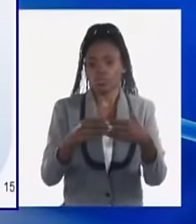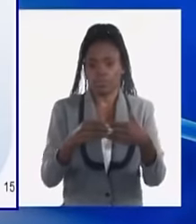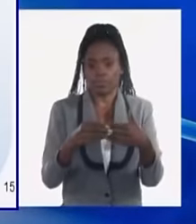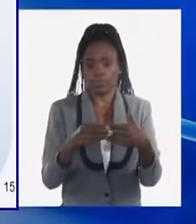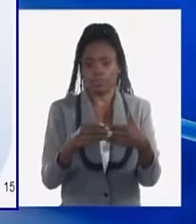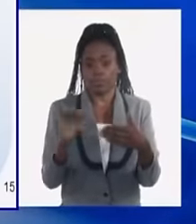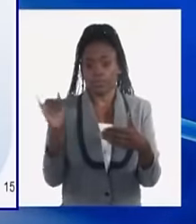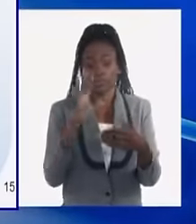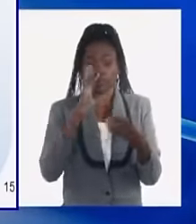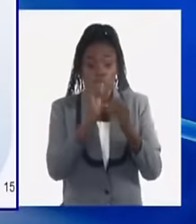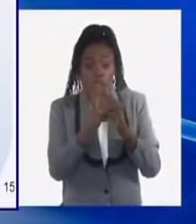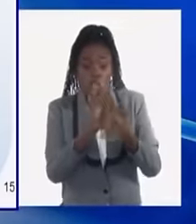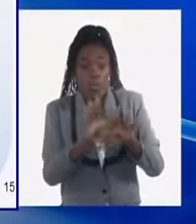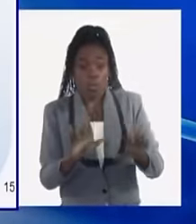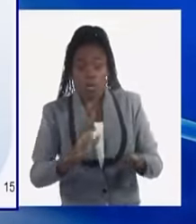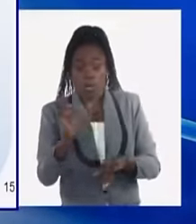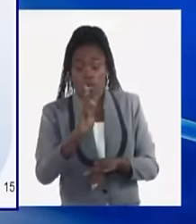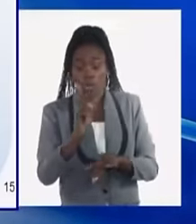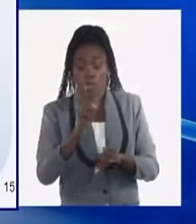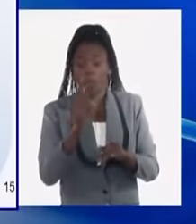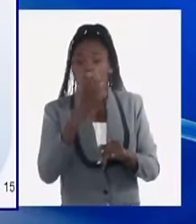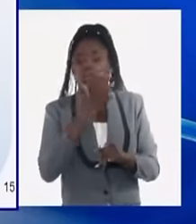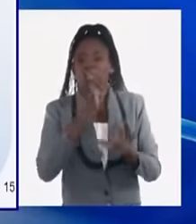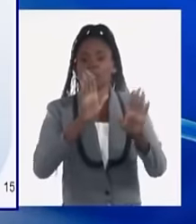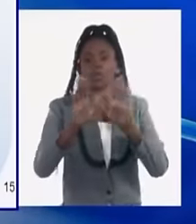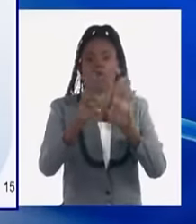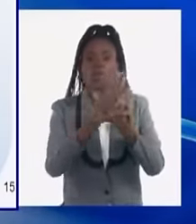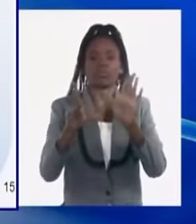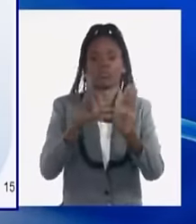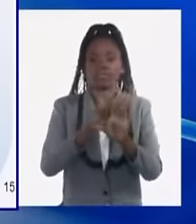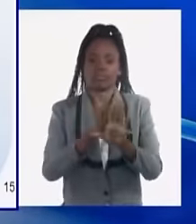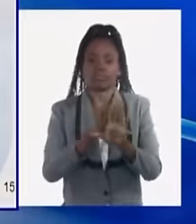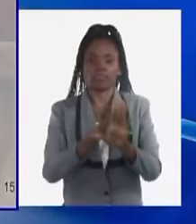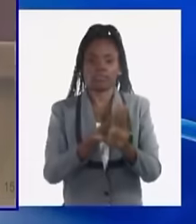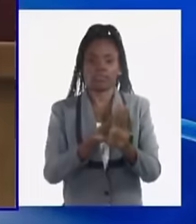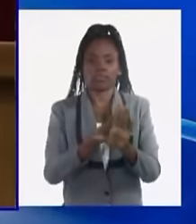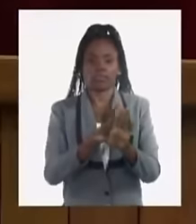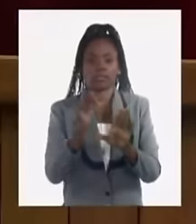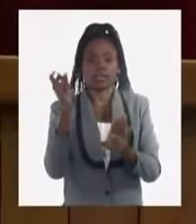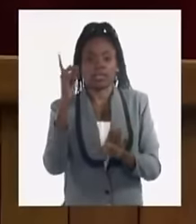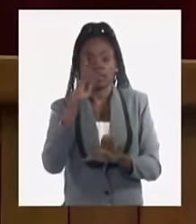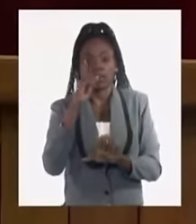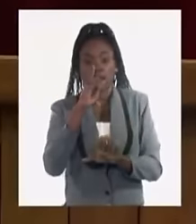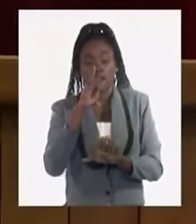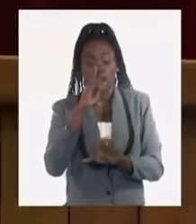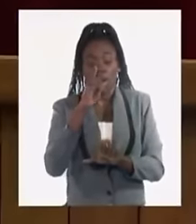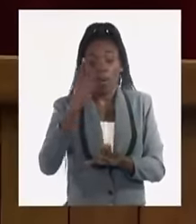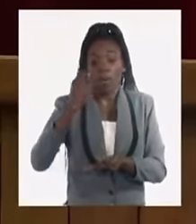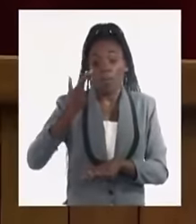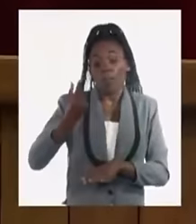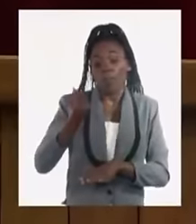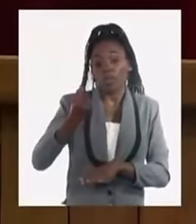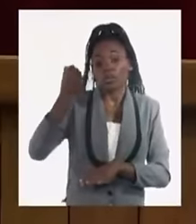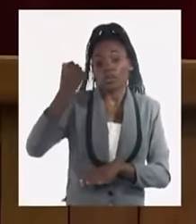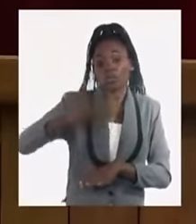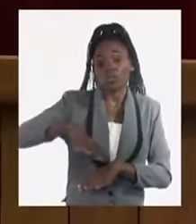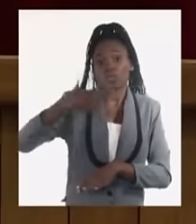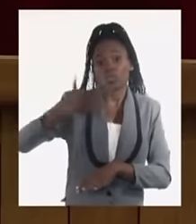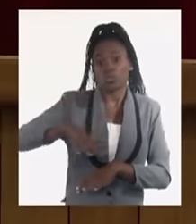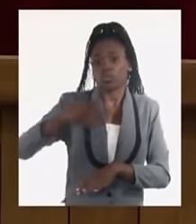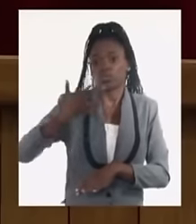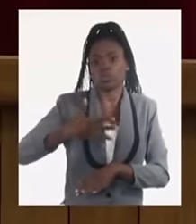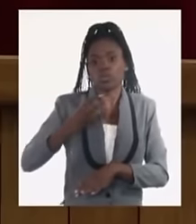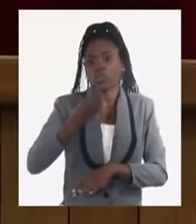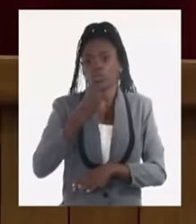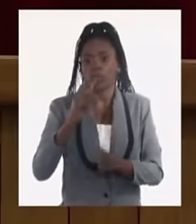el de un mercado ilegal, y por tanto terminan siendo los llamados precios abusivos